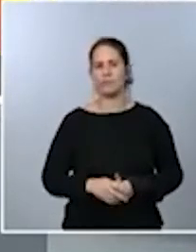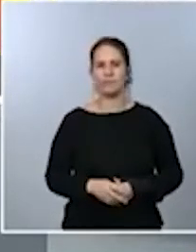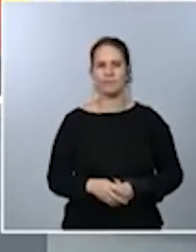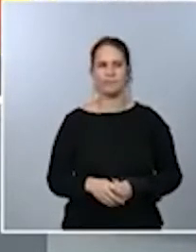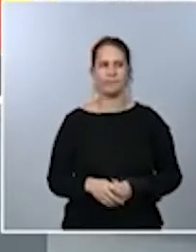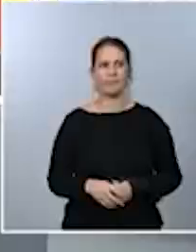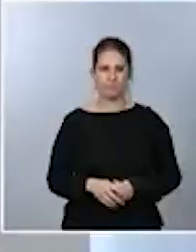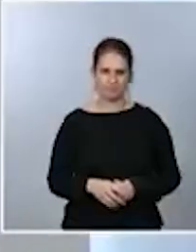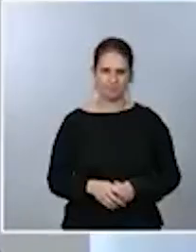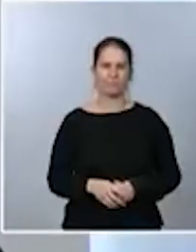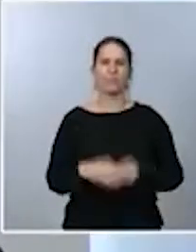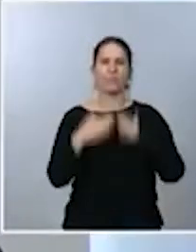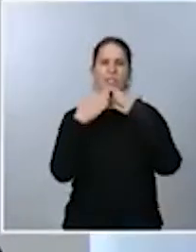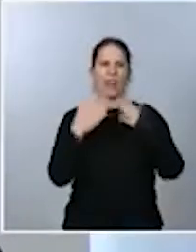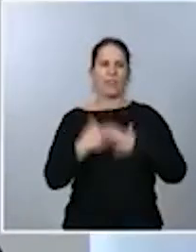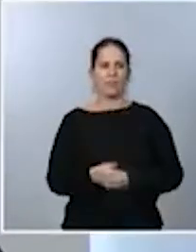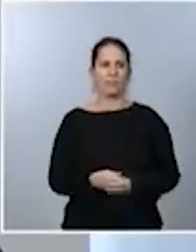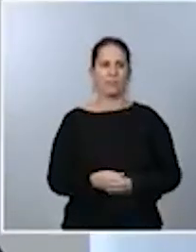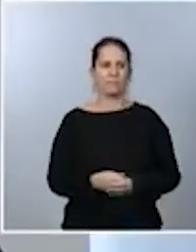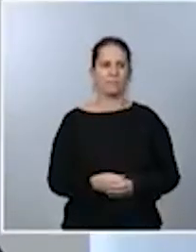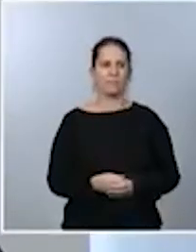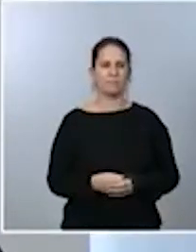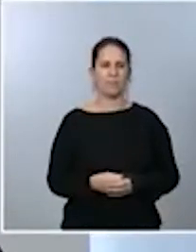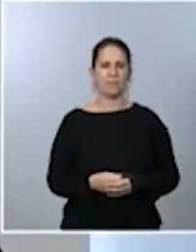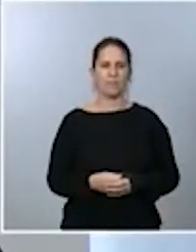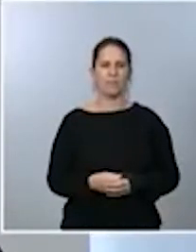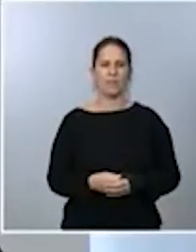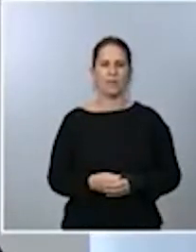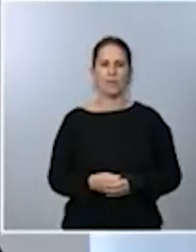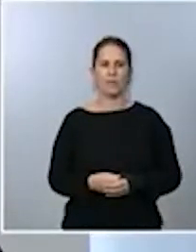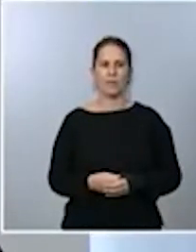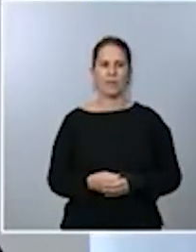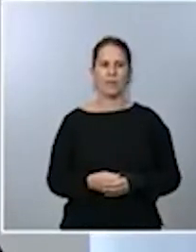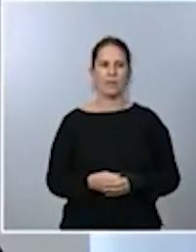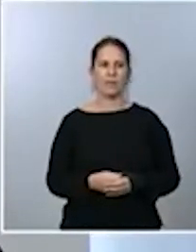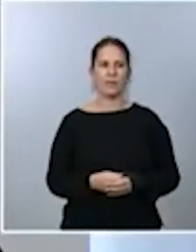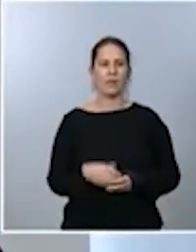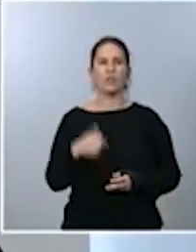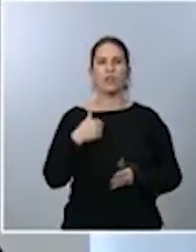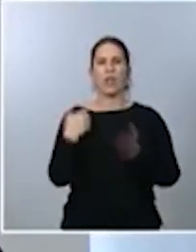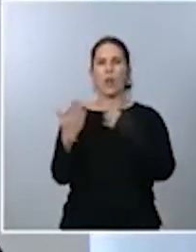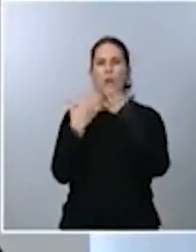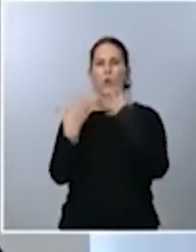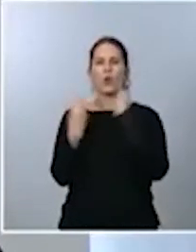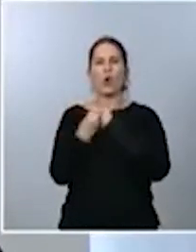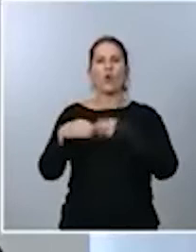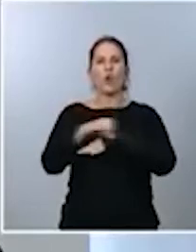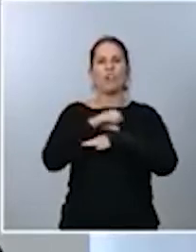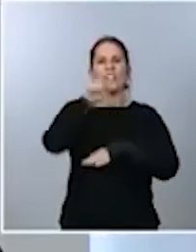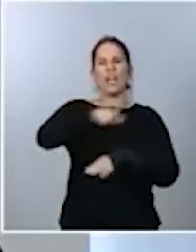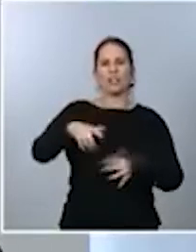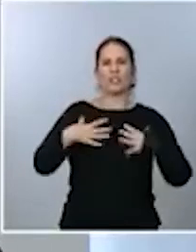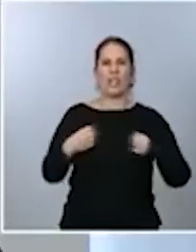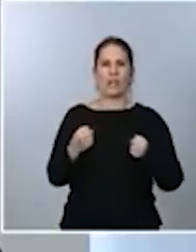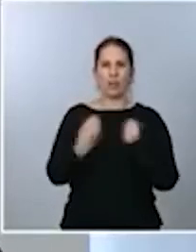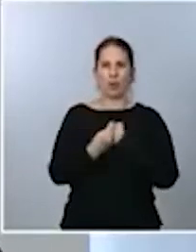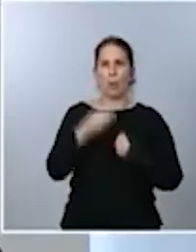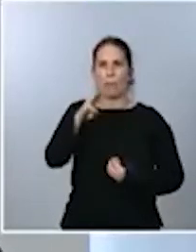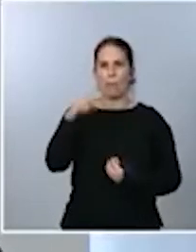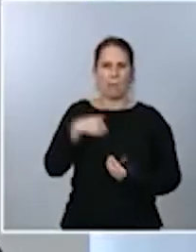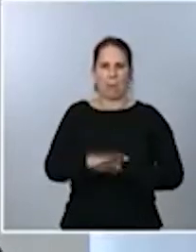Muchas gracias, May, por su pregunta. La interclusión yo la tengo con los consejeros de Sanidad. Yo con el Partido Popular no he hablado de este asunto.